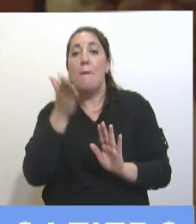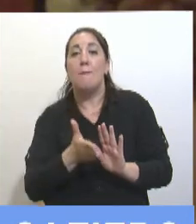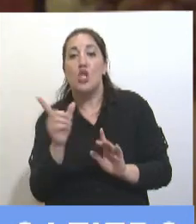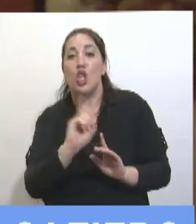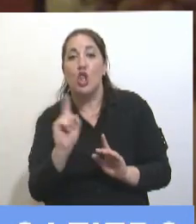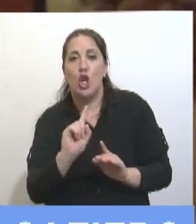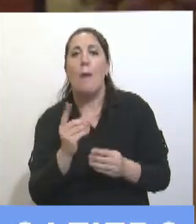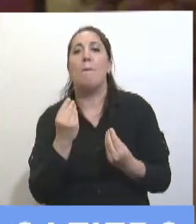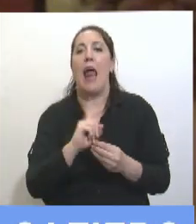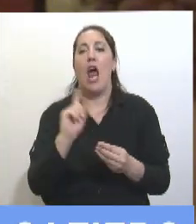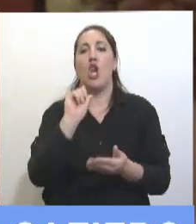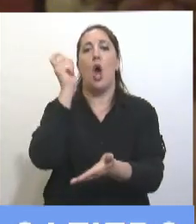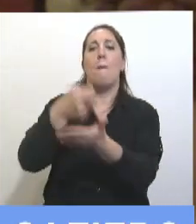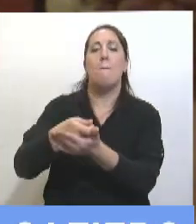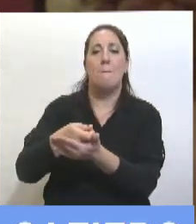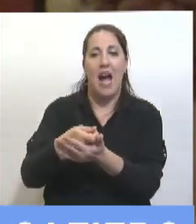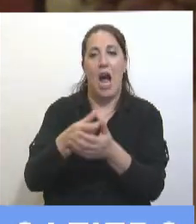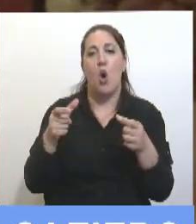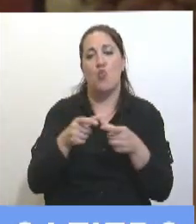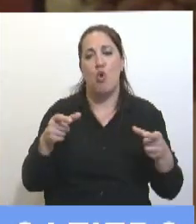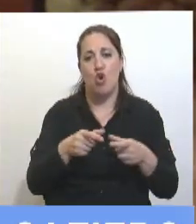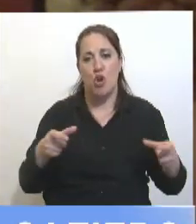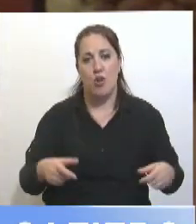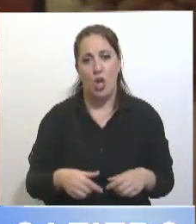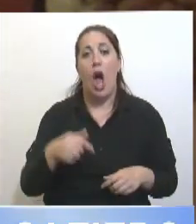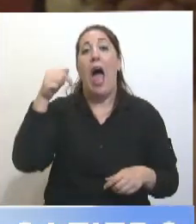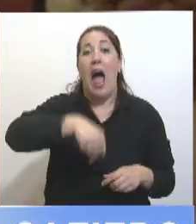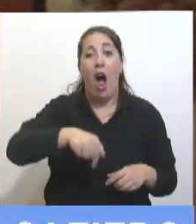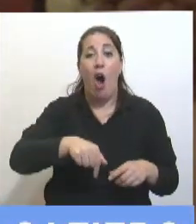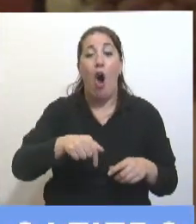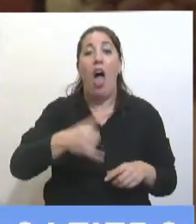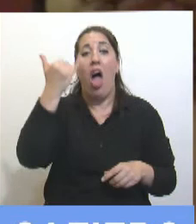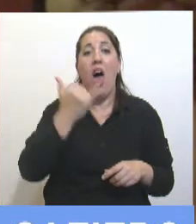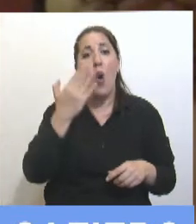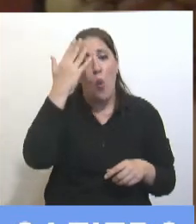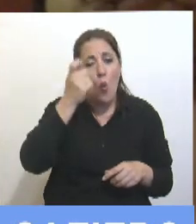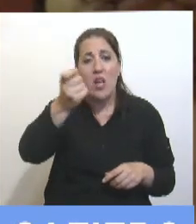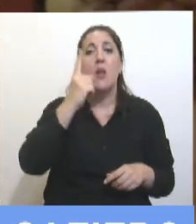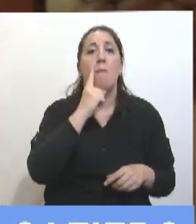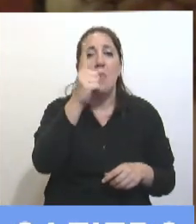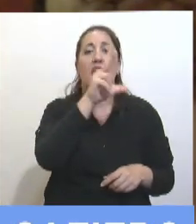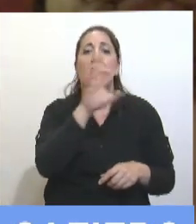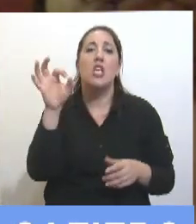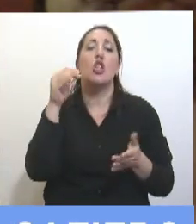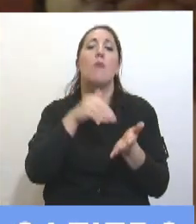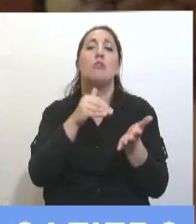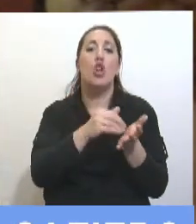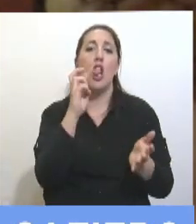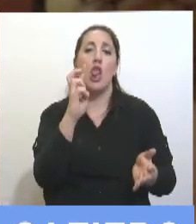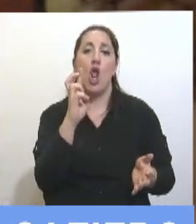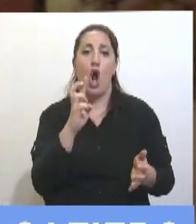de esa manera no pagar los bonos. Hoy tenemos un juicio. Son 1.300 millones de dólares.